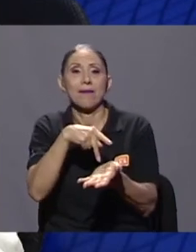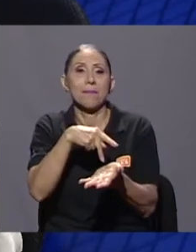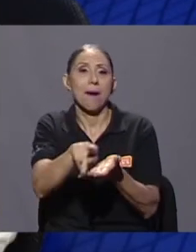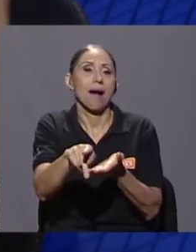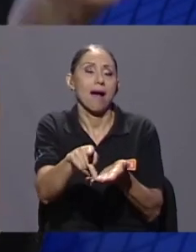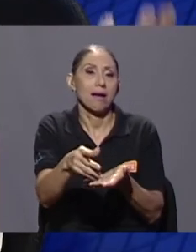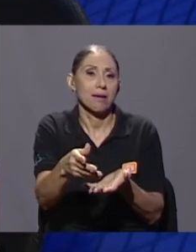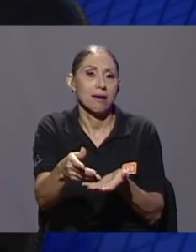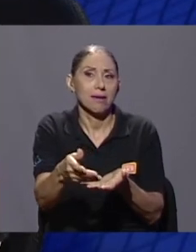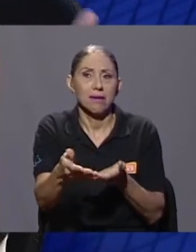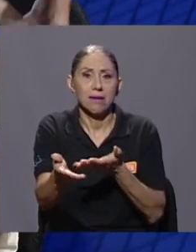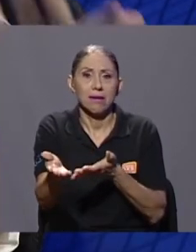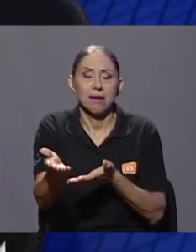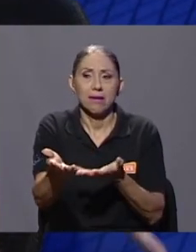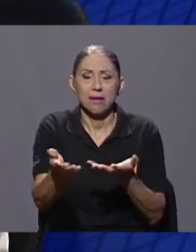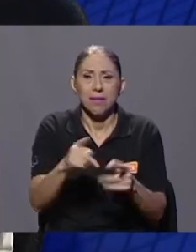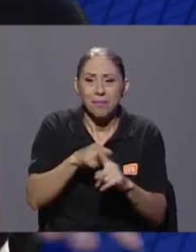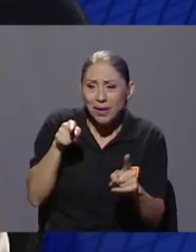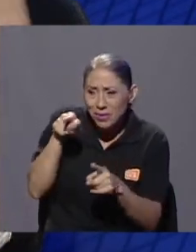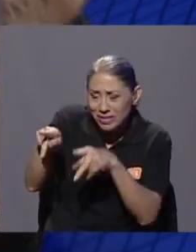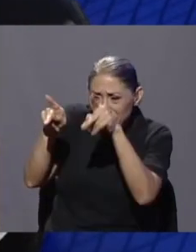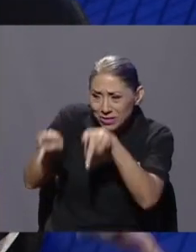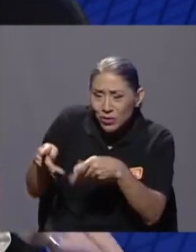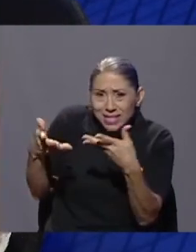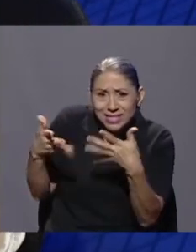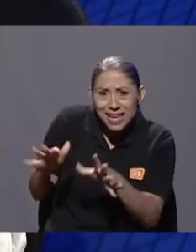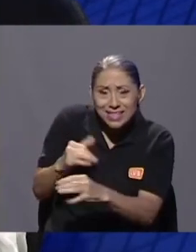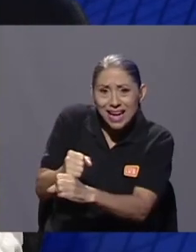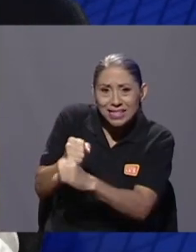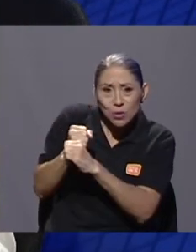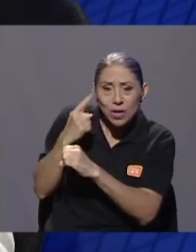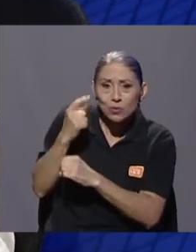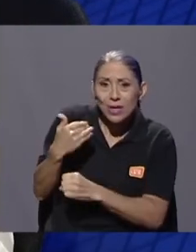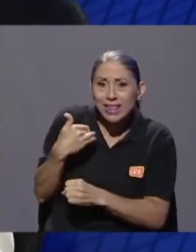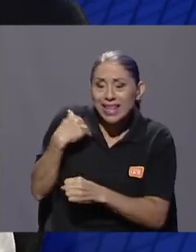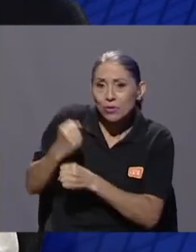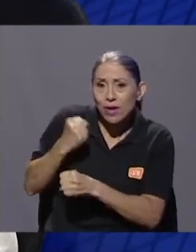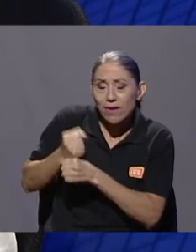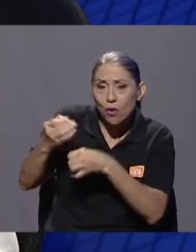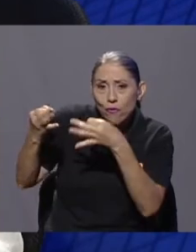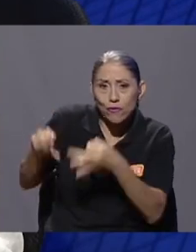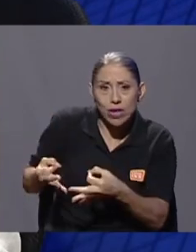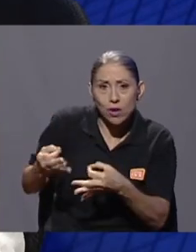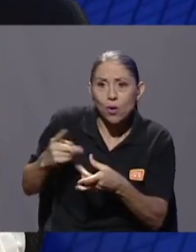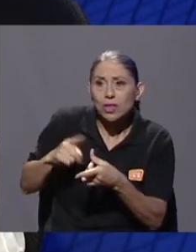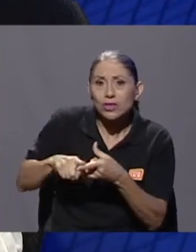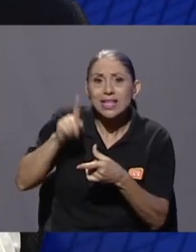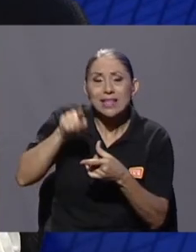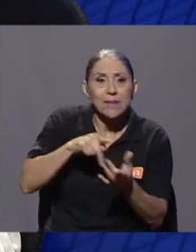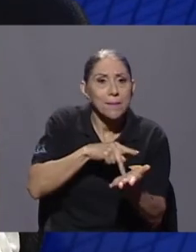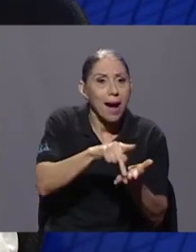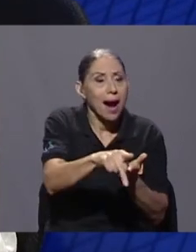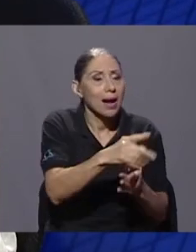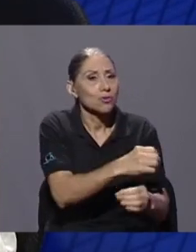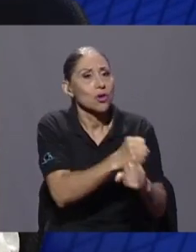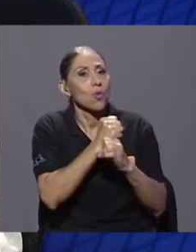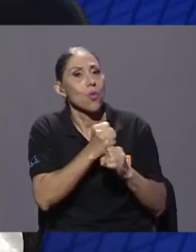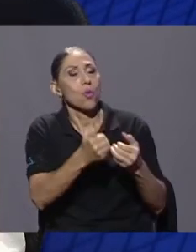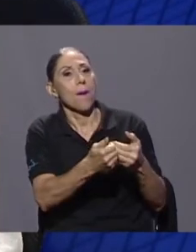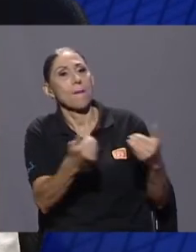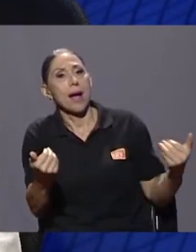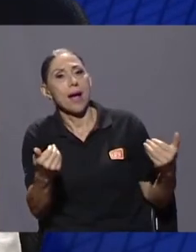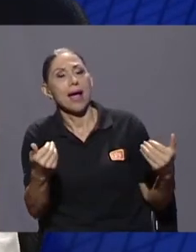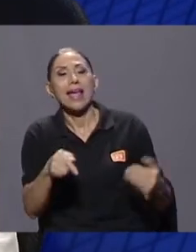laborales cuando ellos ya están asegurados porque tienen un trabajo fijo o lo que sea, esos son los